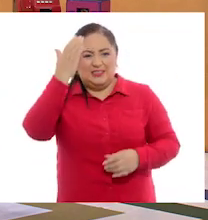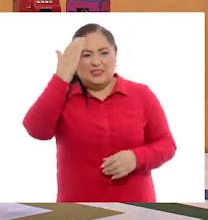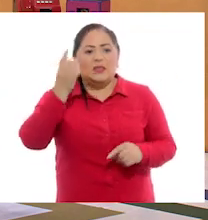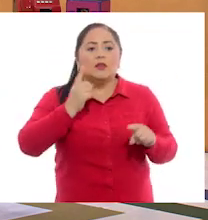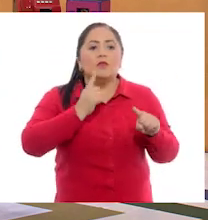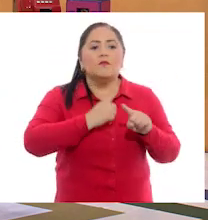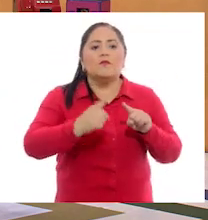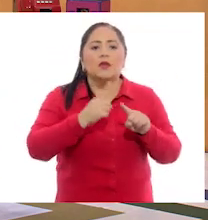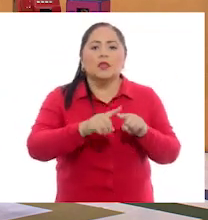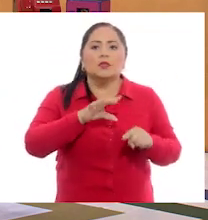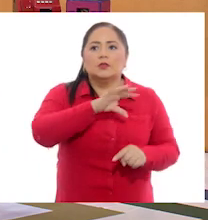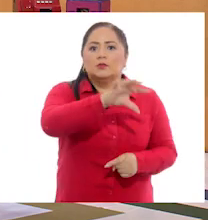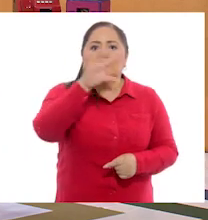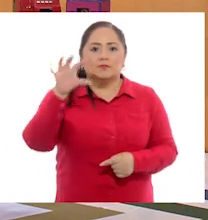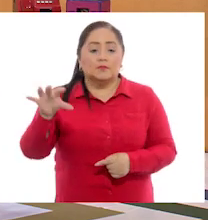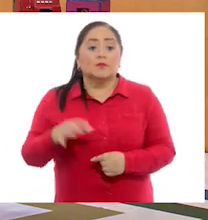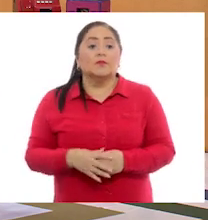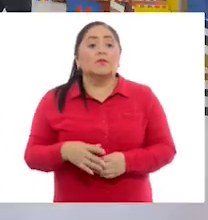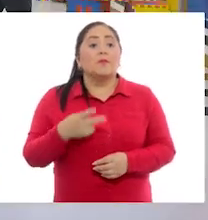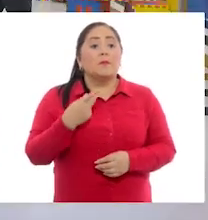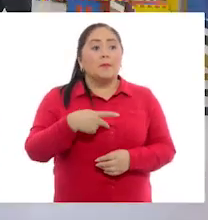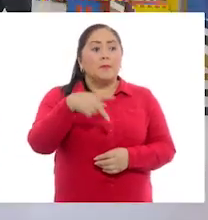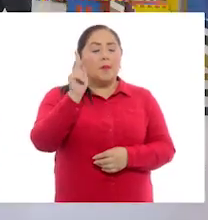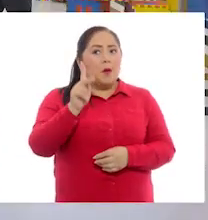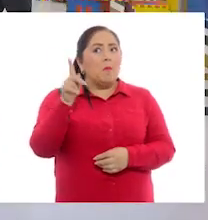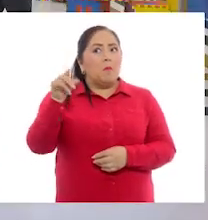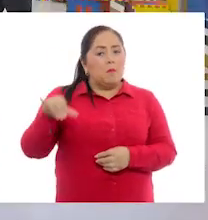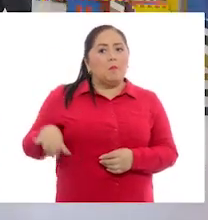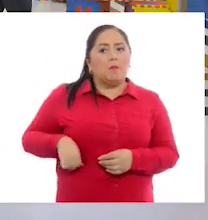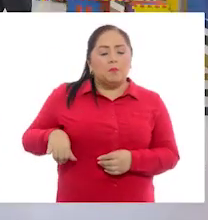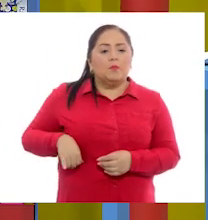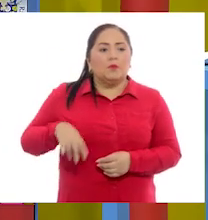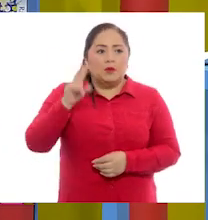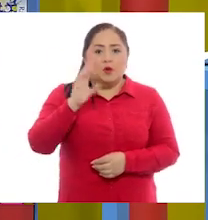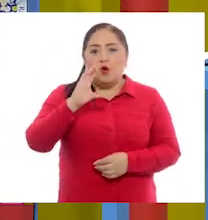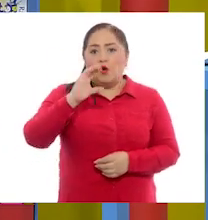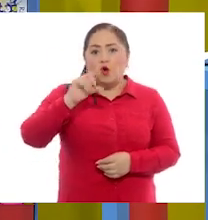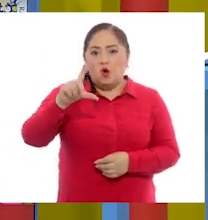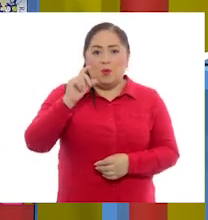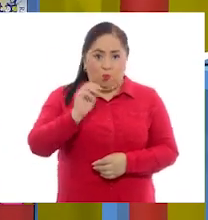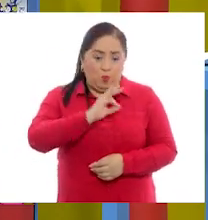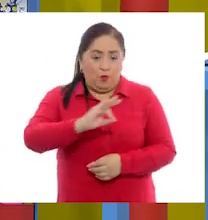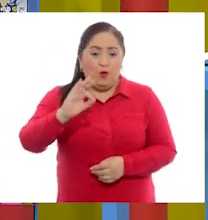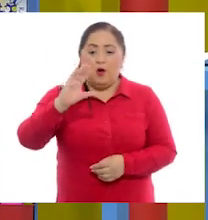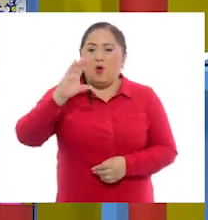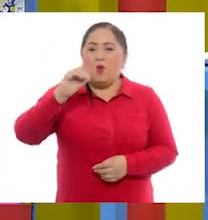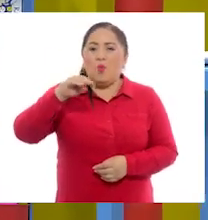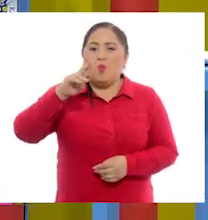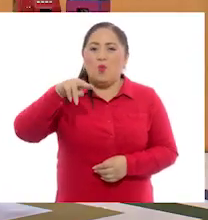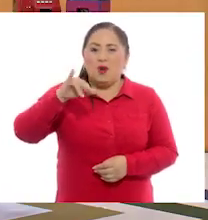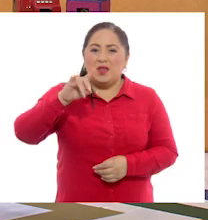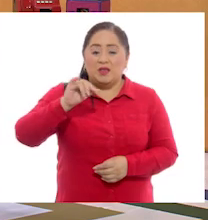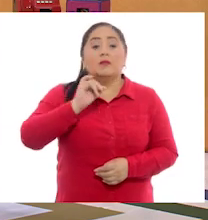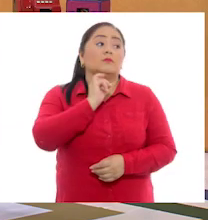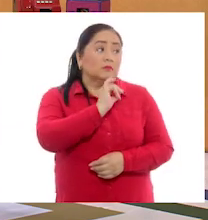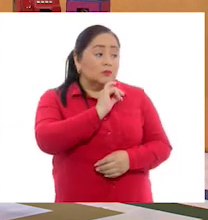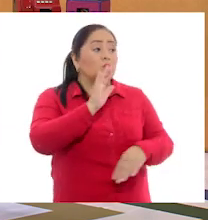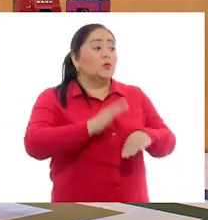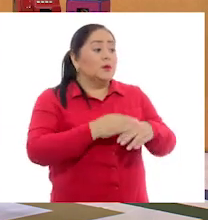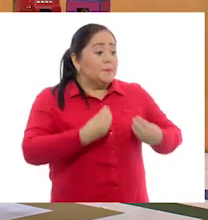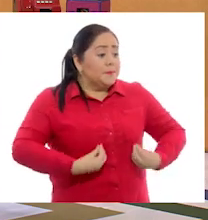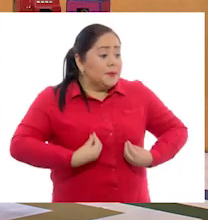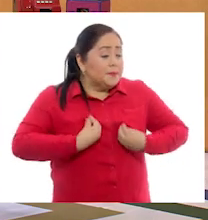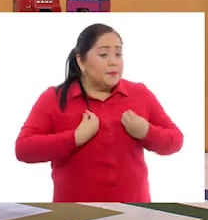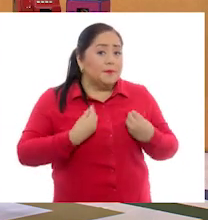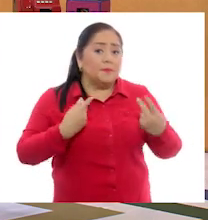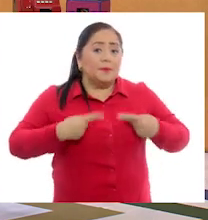diferentes comunidades, Pili. Ah, pues me parece muy interesante. Entonces, ¿una colonia puede ser una comunidad? Así es, porque ahí vive un grupo de personas que